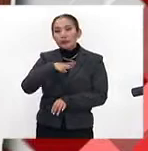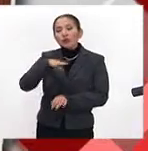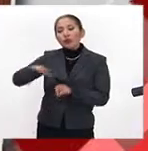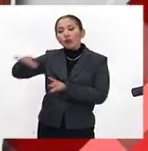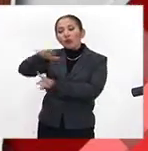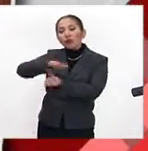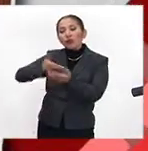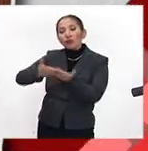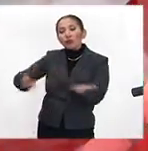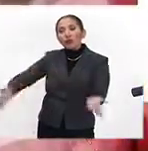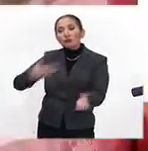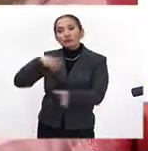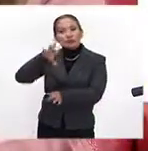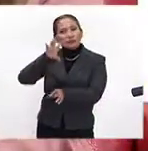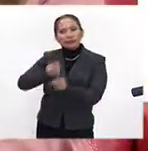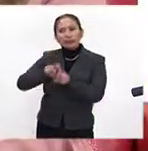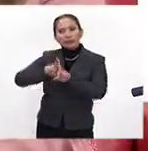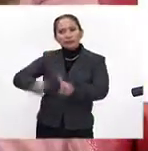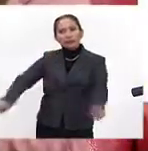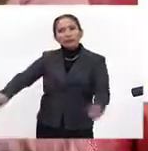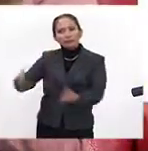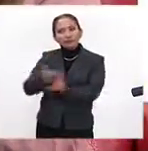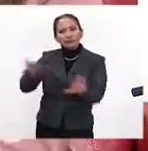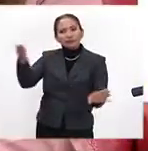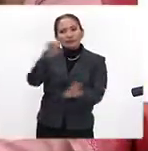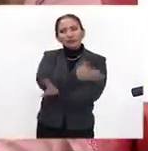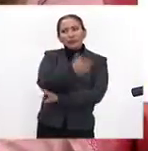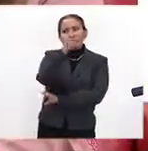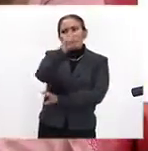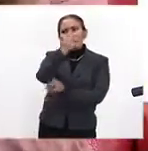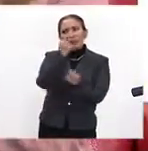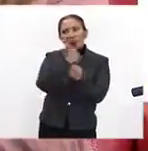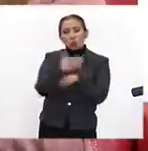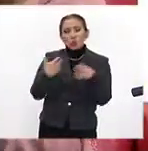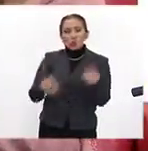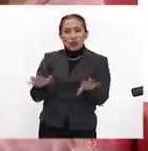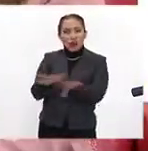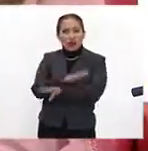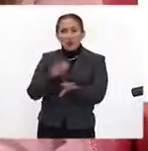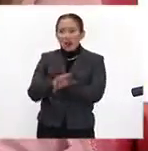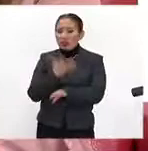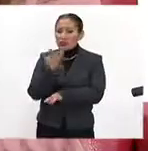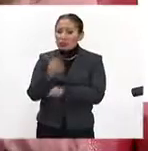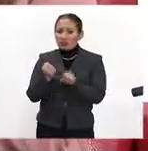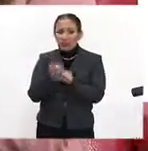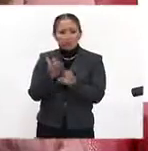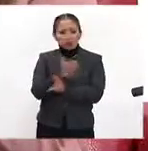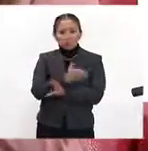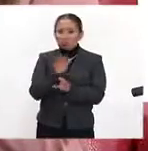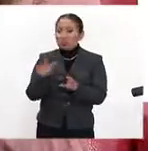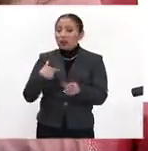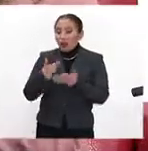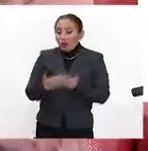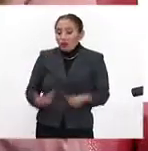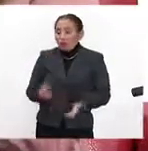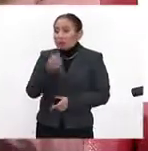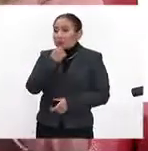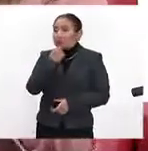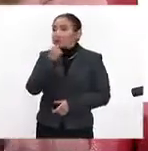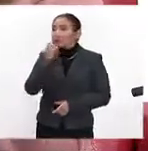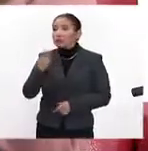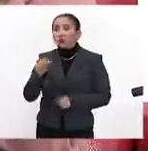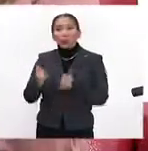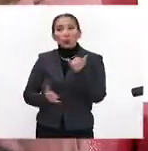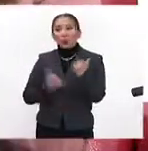sociedad de hoy es completamente diferente a cómo era hace 20 años, a cómo era hace 10 años. Hoy los niños no